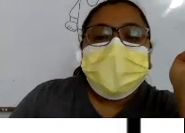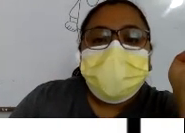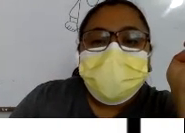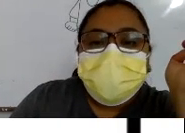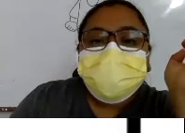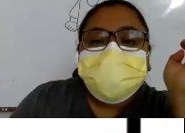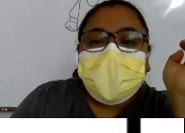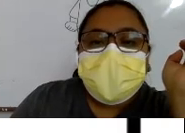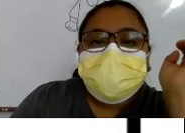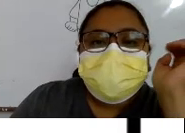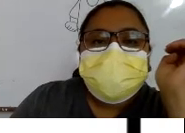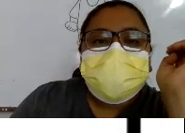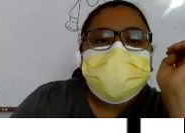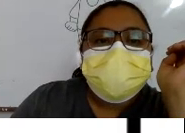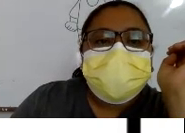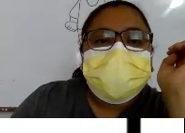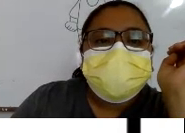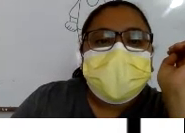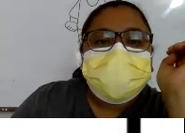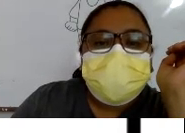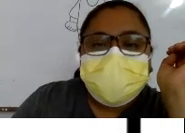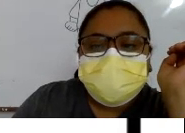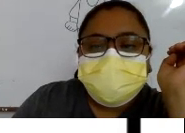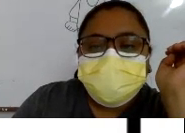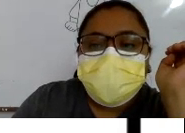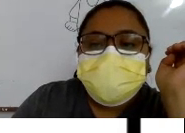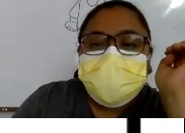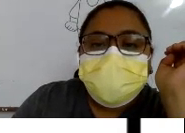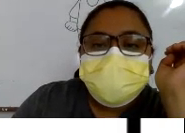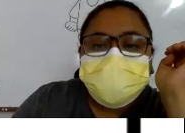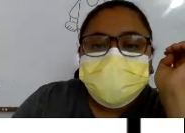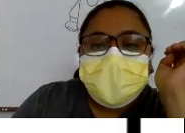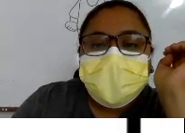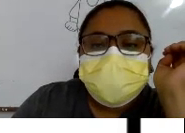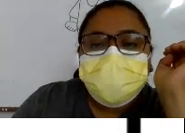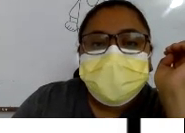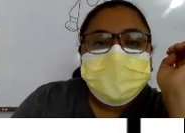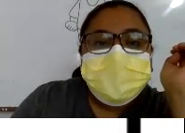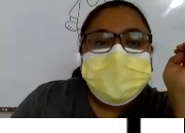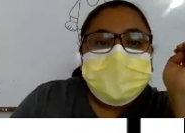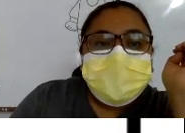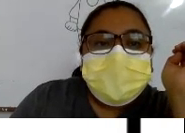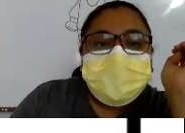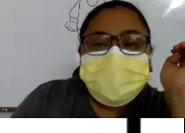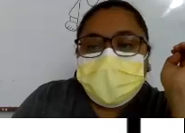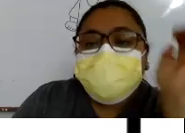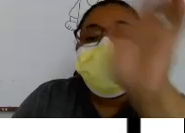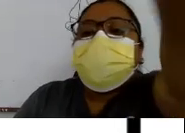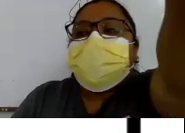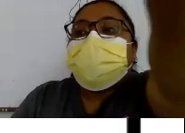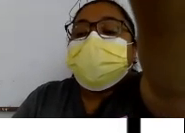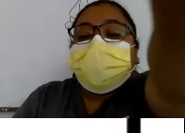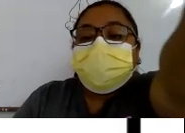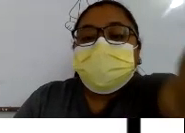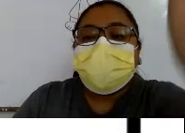Luego Vamos A Ir Señalando Cada Una De las Partes Voy a Señalar Unas Aquí Y en